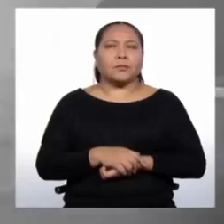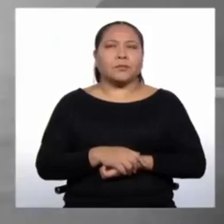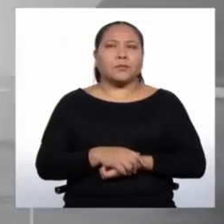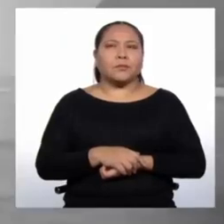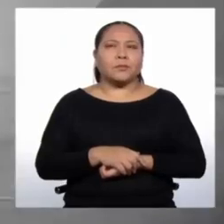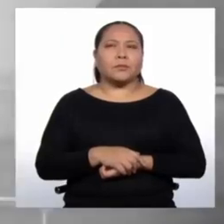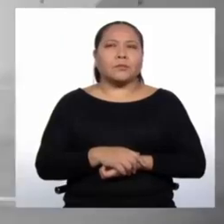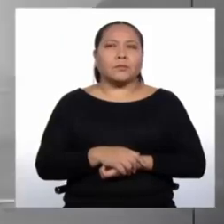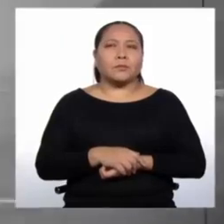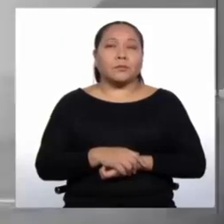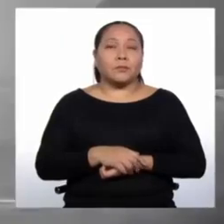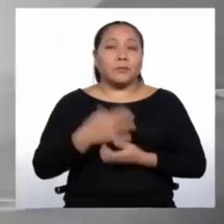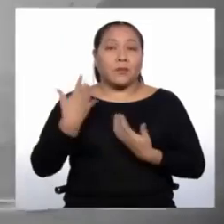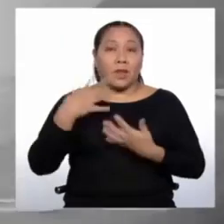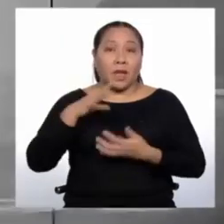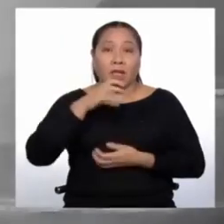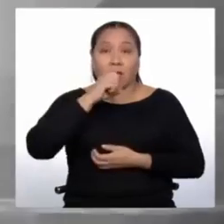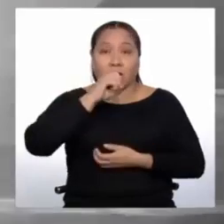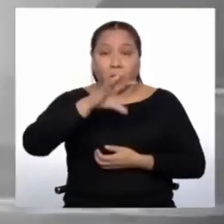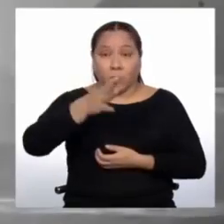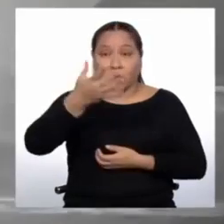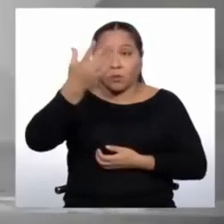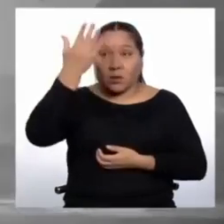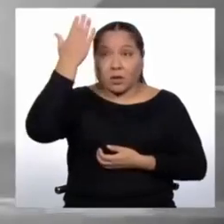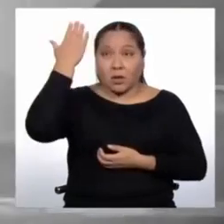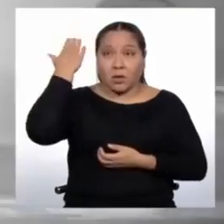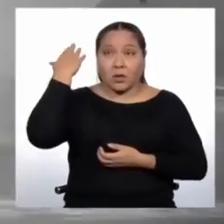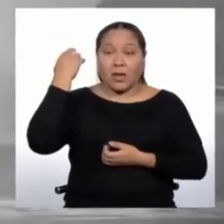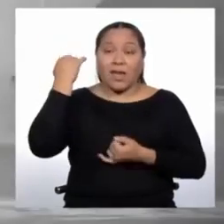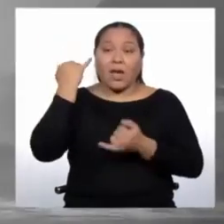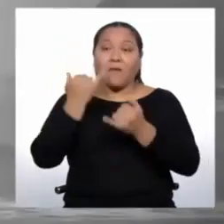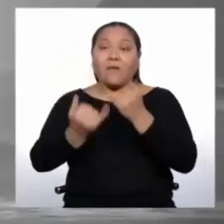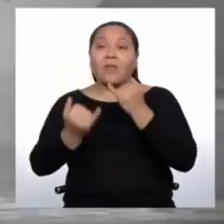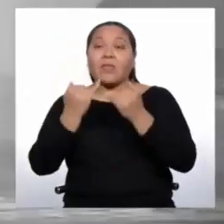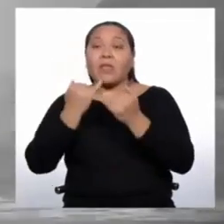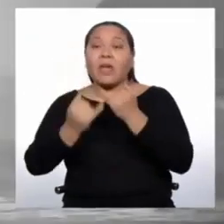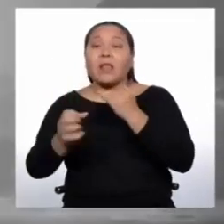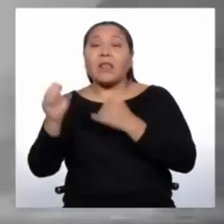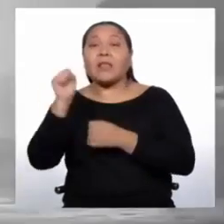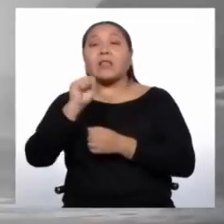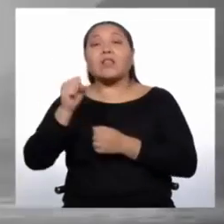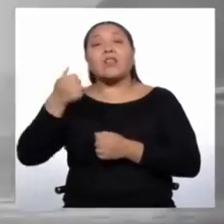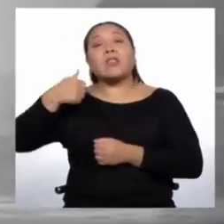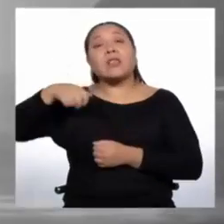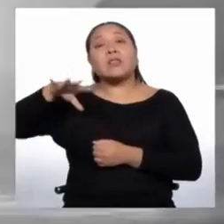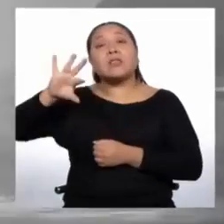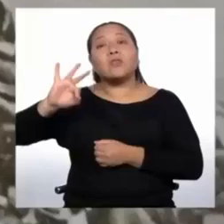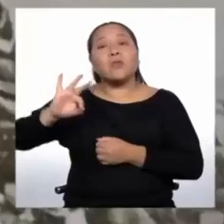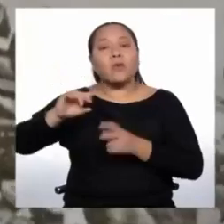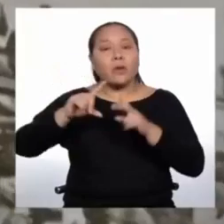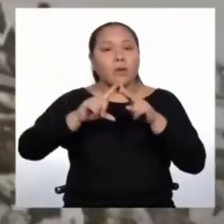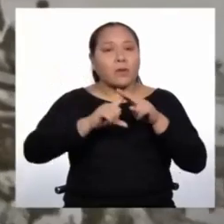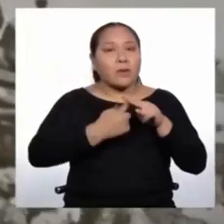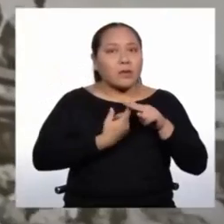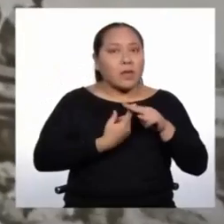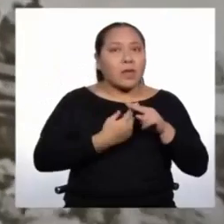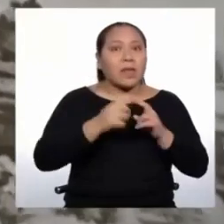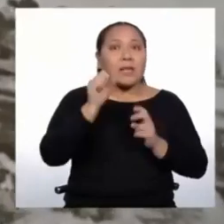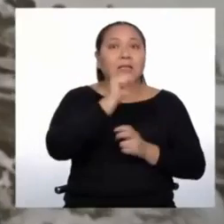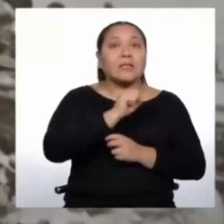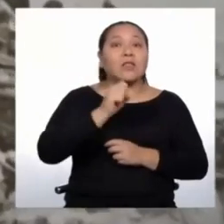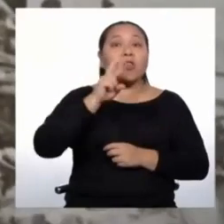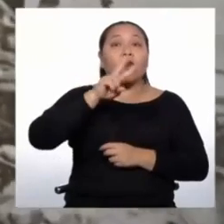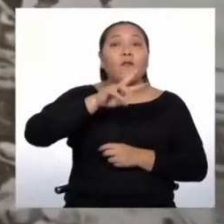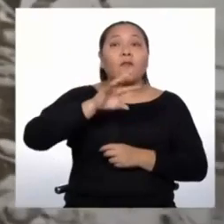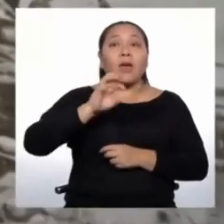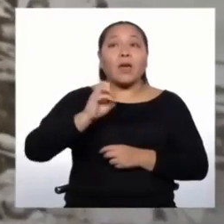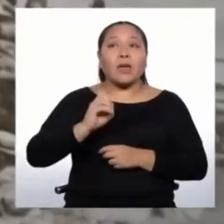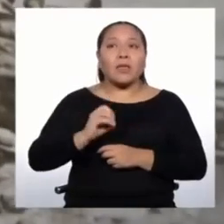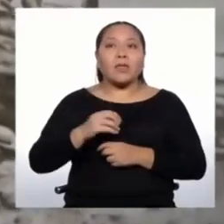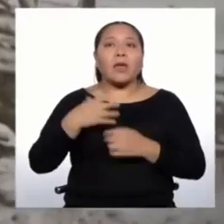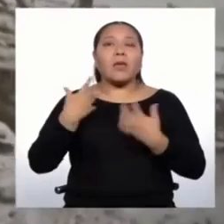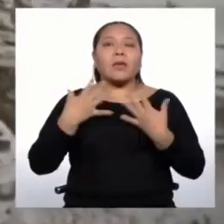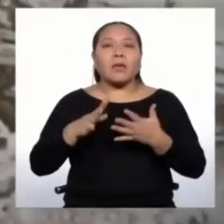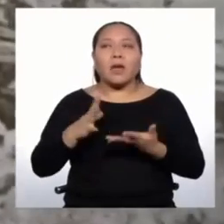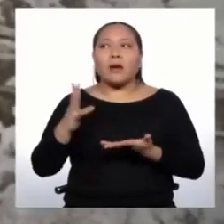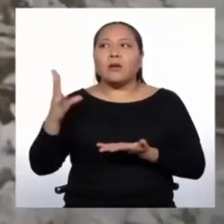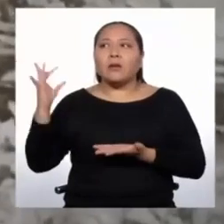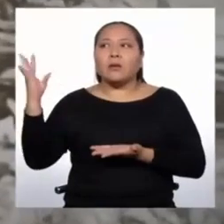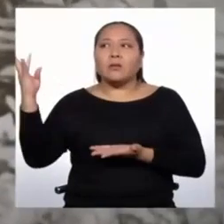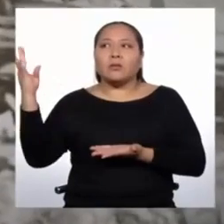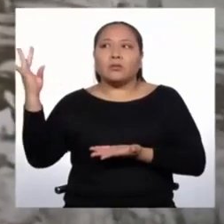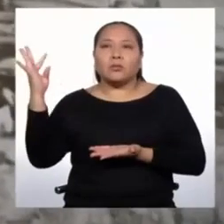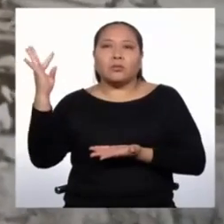Como dijimos anteriormente, a fines del siglo XIX y comienzos del XX, se produjo otra inmigración